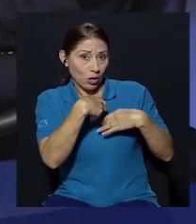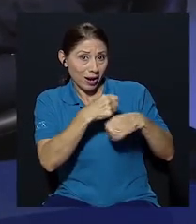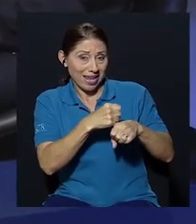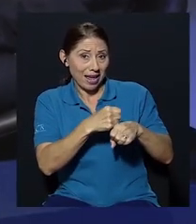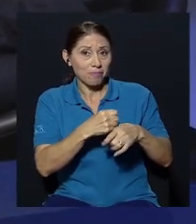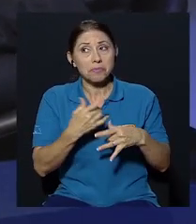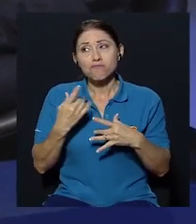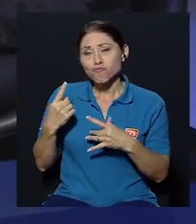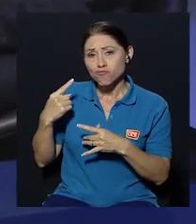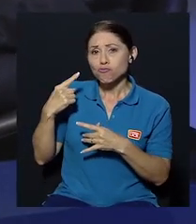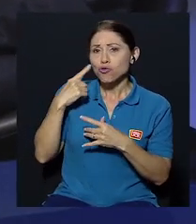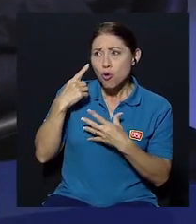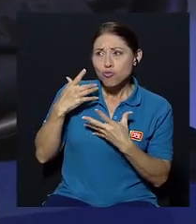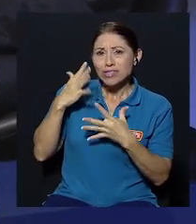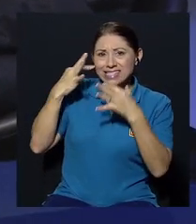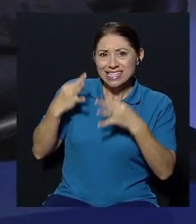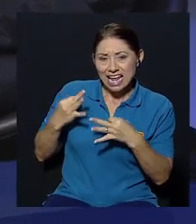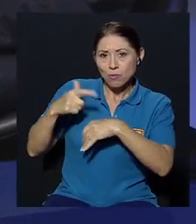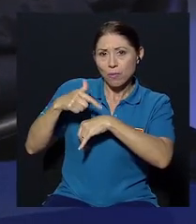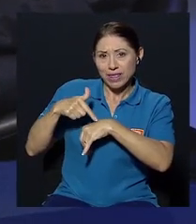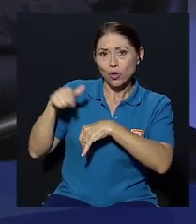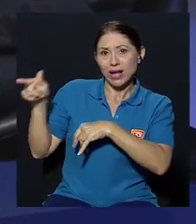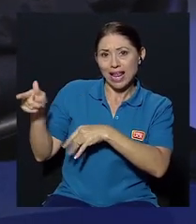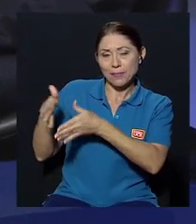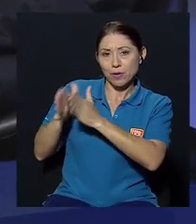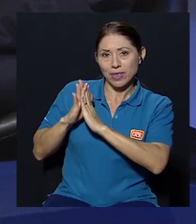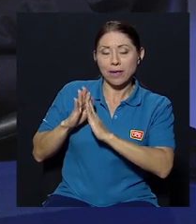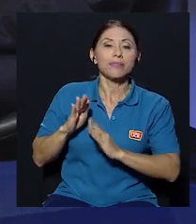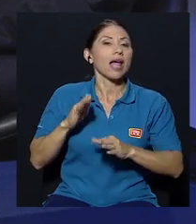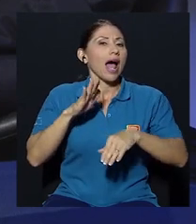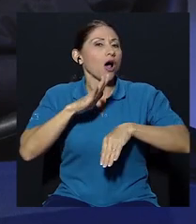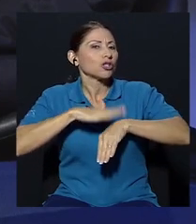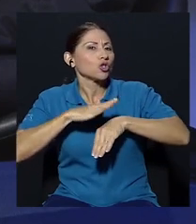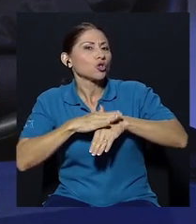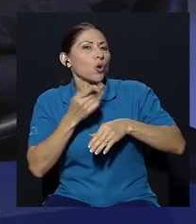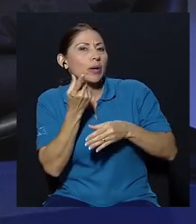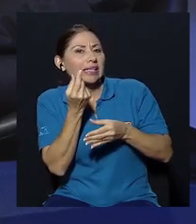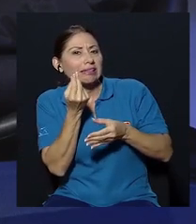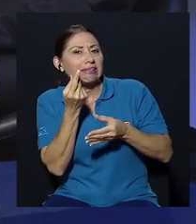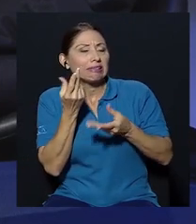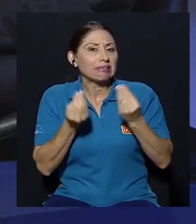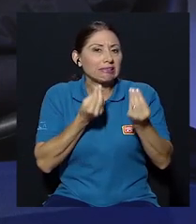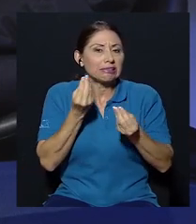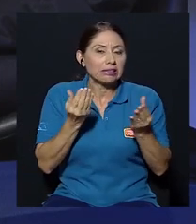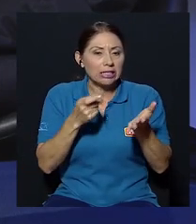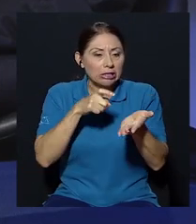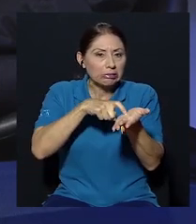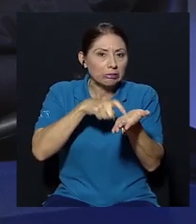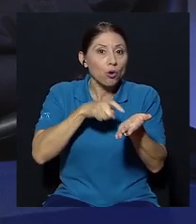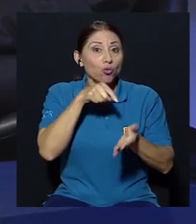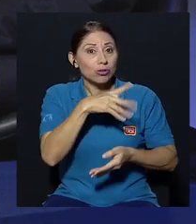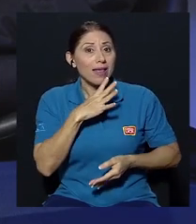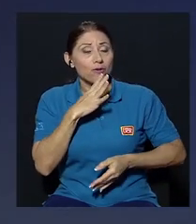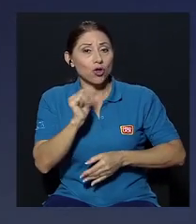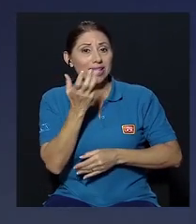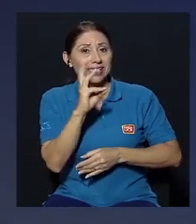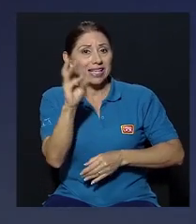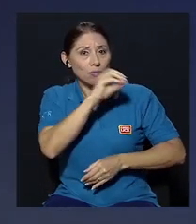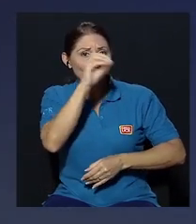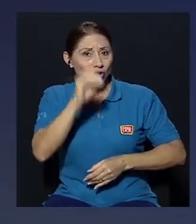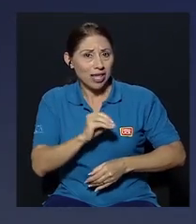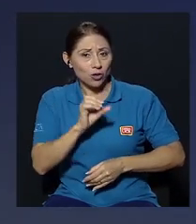lo valoraría en el momento en que lo haga ahora déficit fiscal es uno de los temas más importantes usted ya habló de un 16% en el IVA